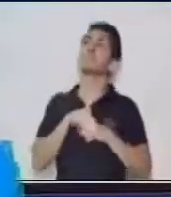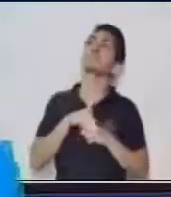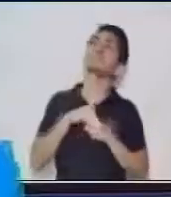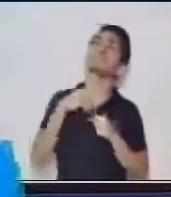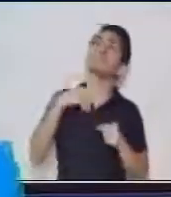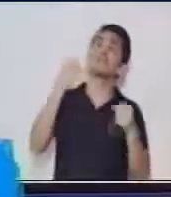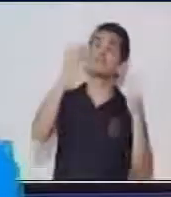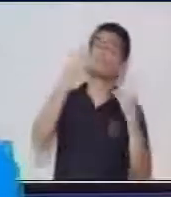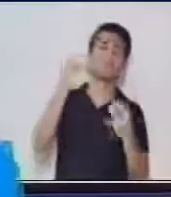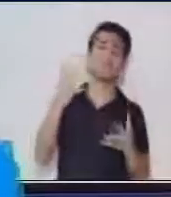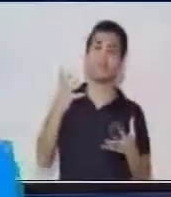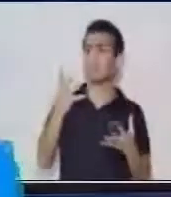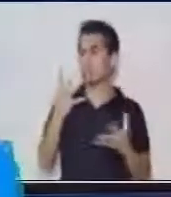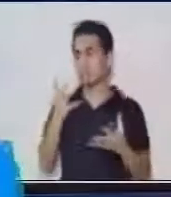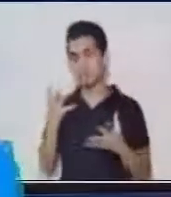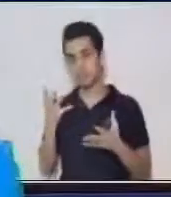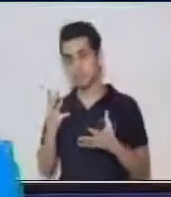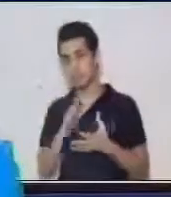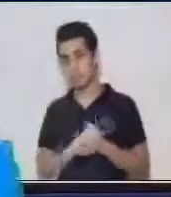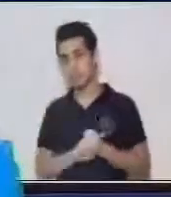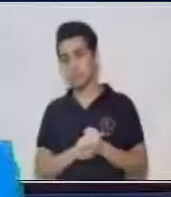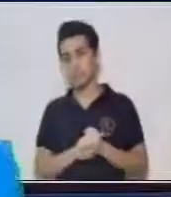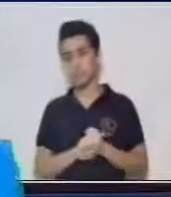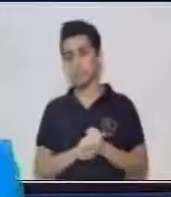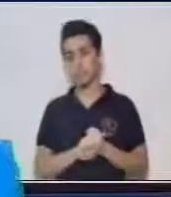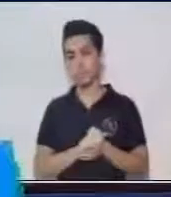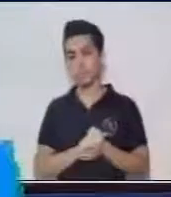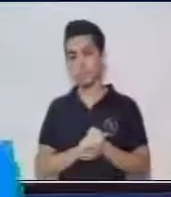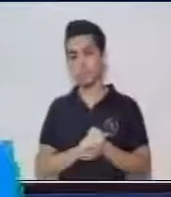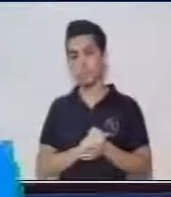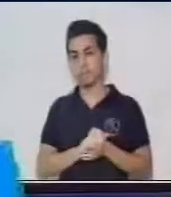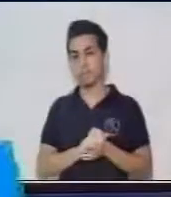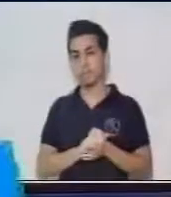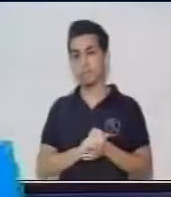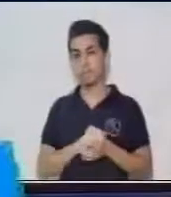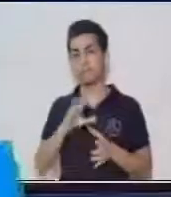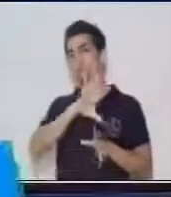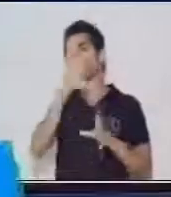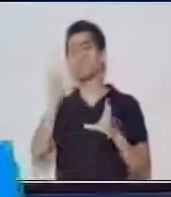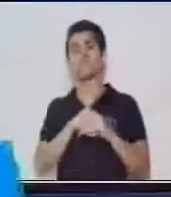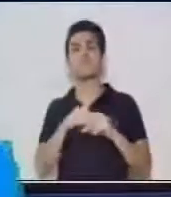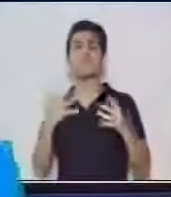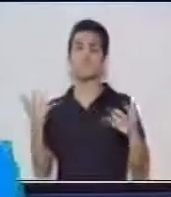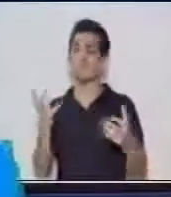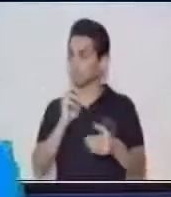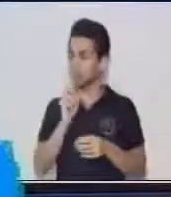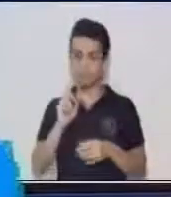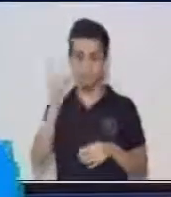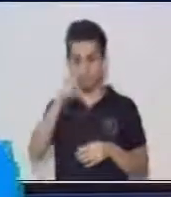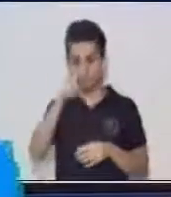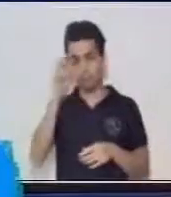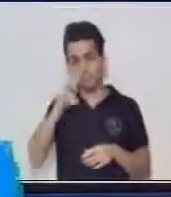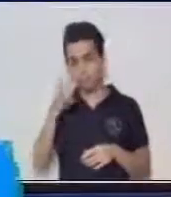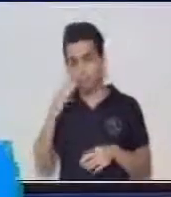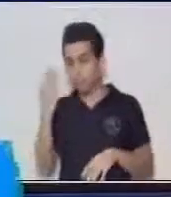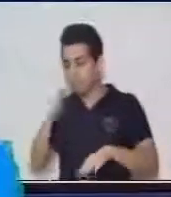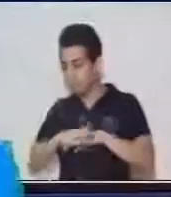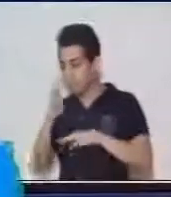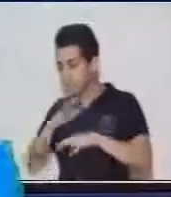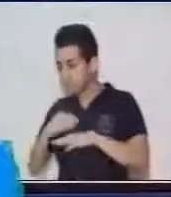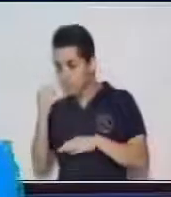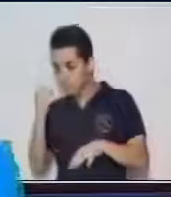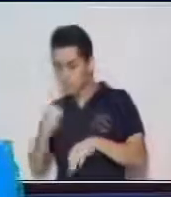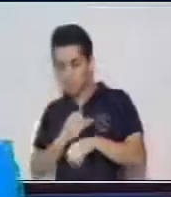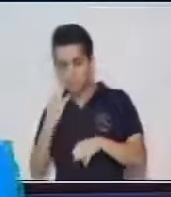que me aparece la primera página o el primer link y ahí ya obtuve todo lo que me están pidiendo. No, hay que seguir investigando, no